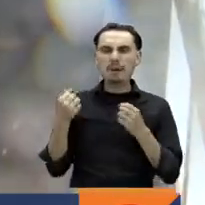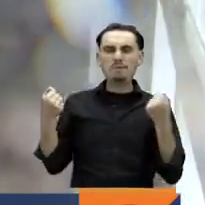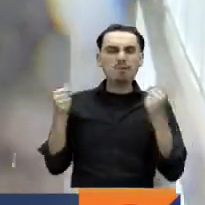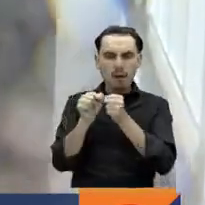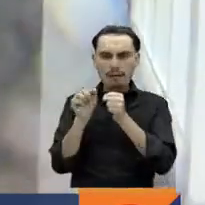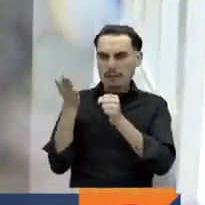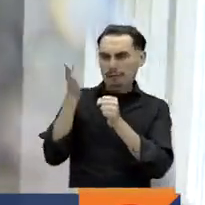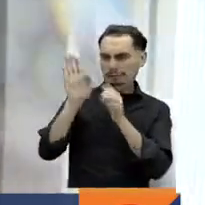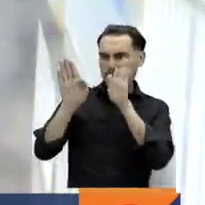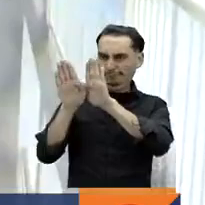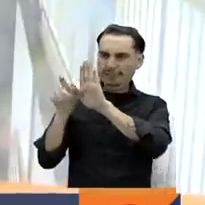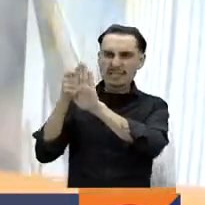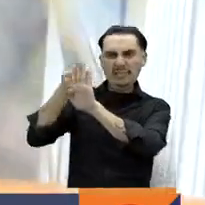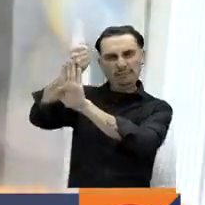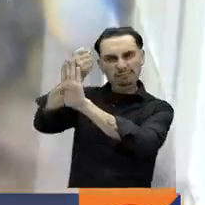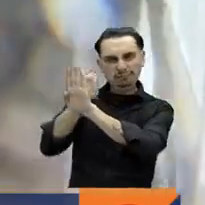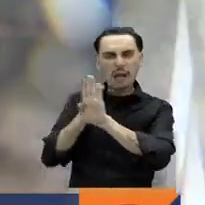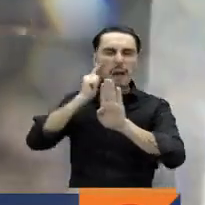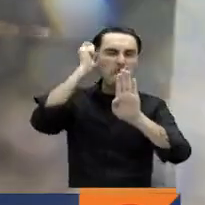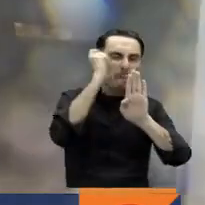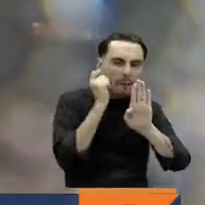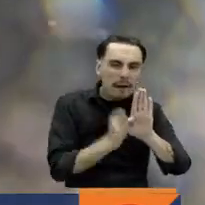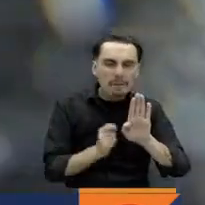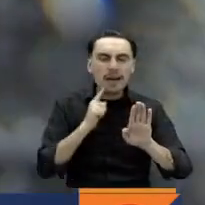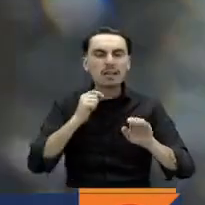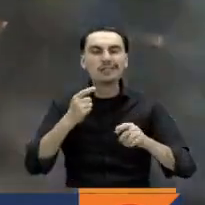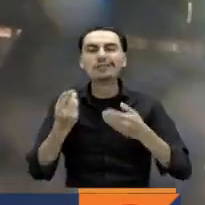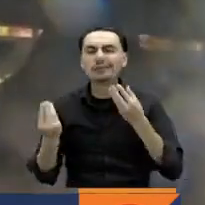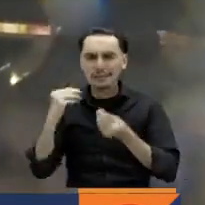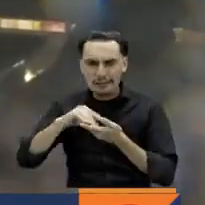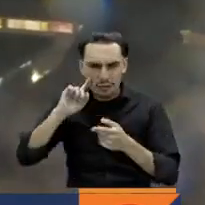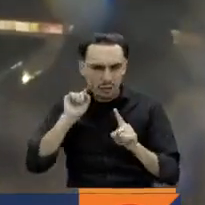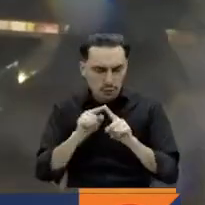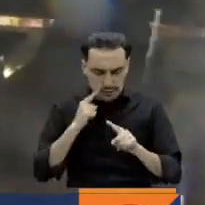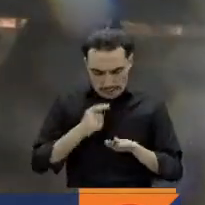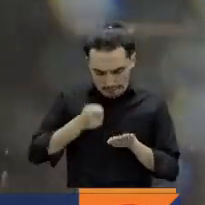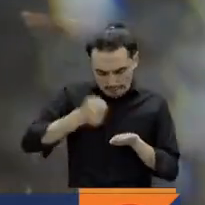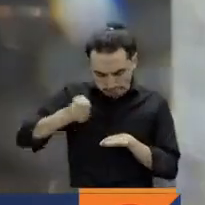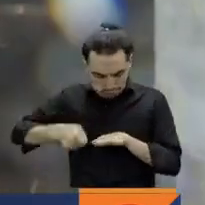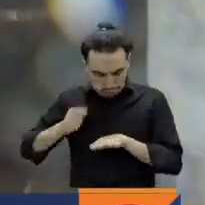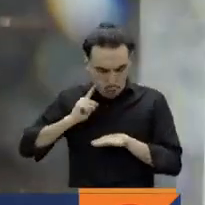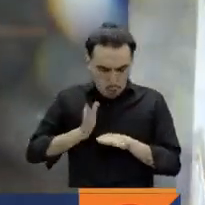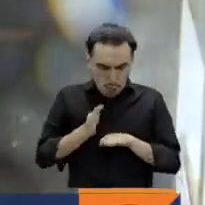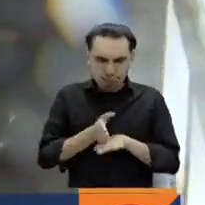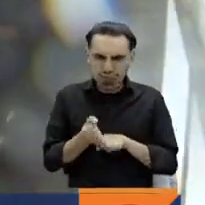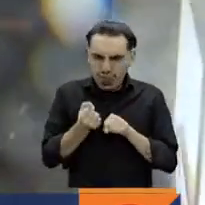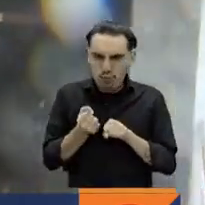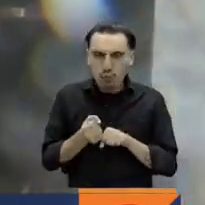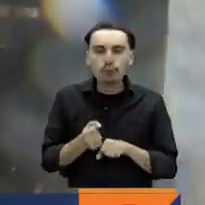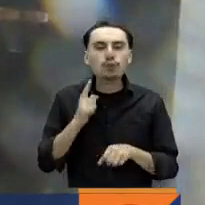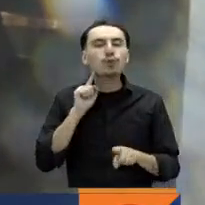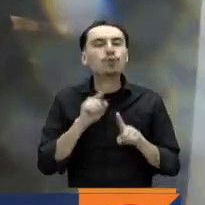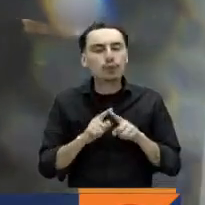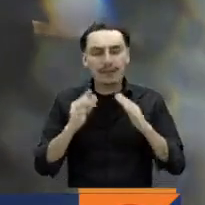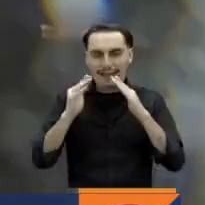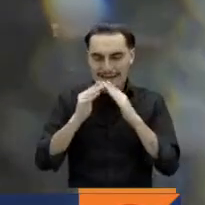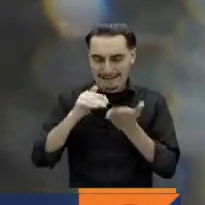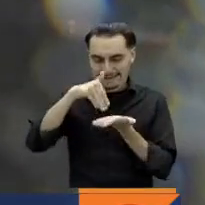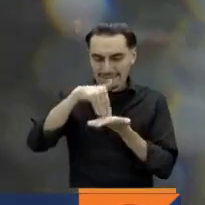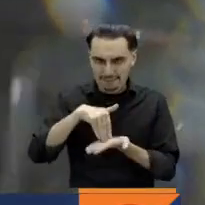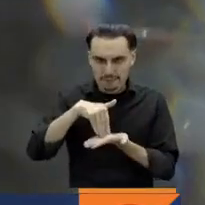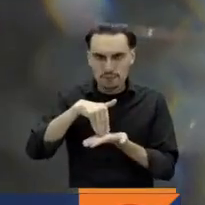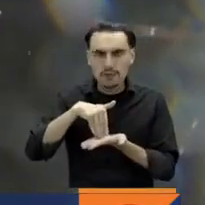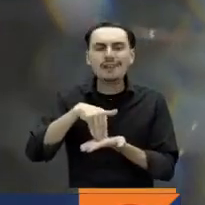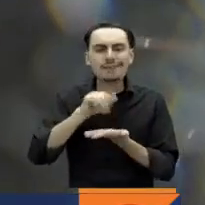de sus negocios, de sus viviendas, con tablas, anclaban maderas al piso para que su estructura pudiera